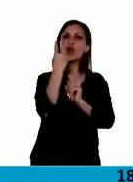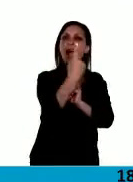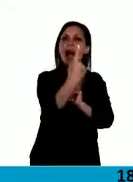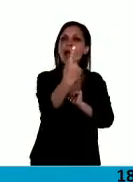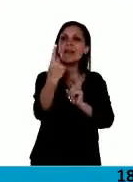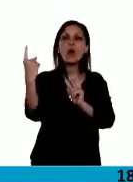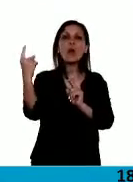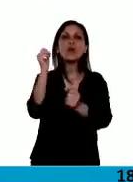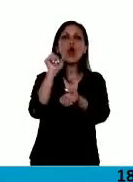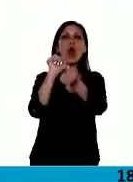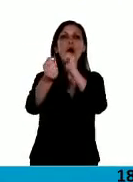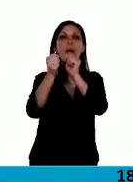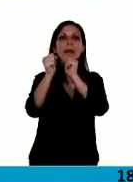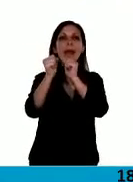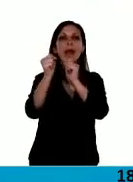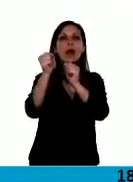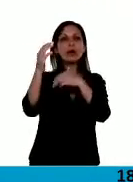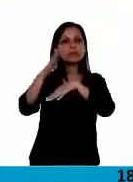construcción.